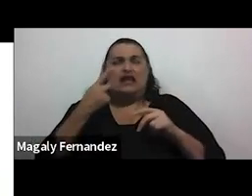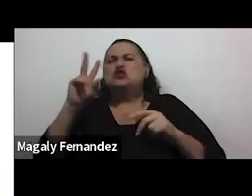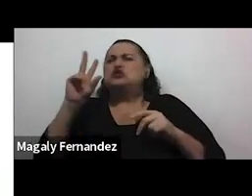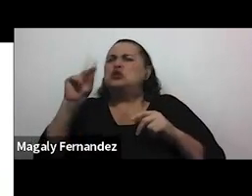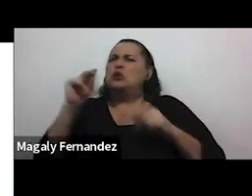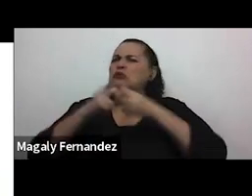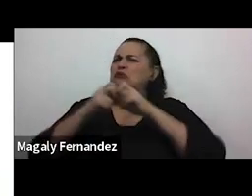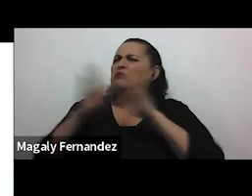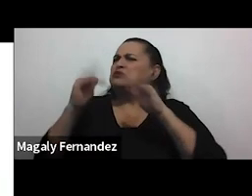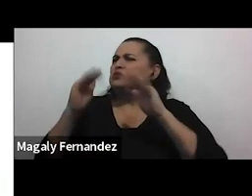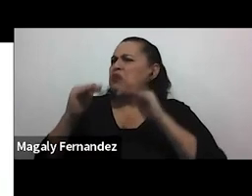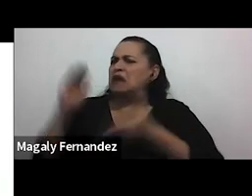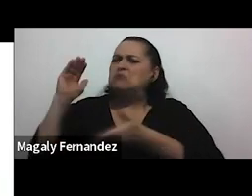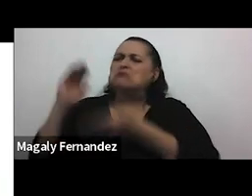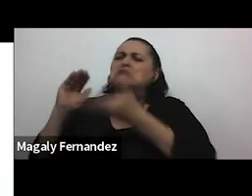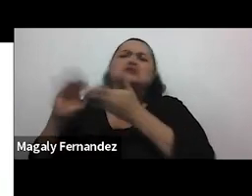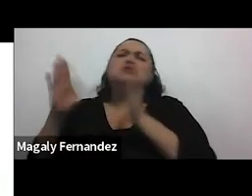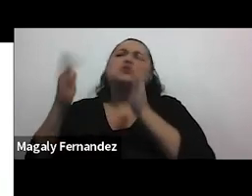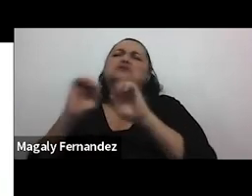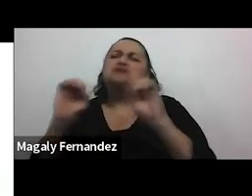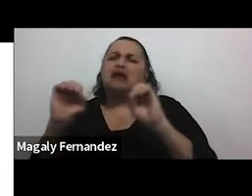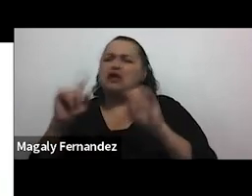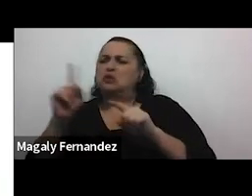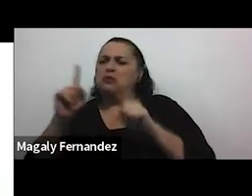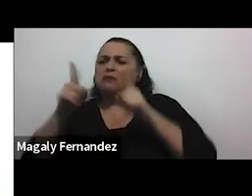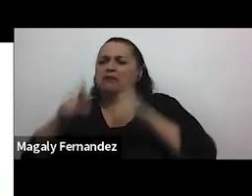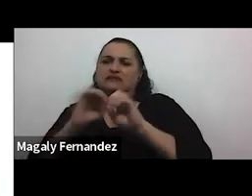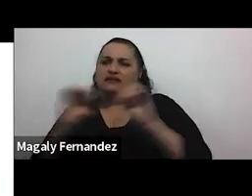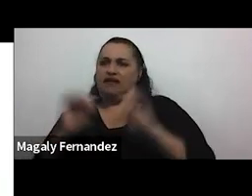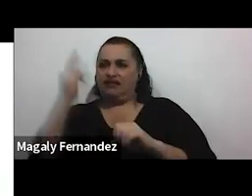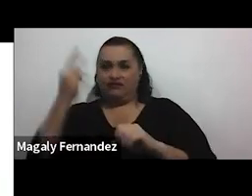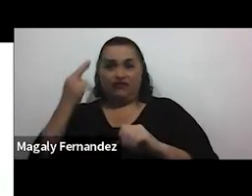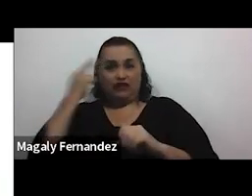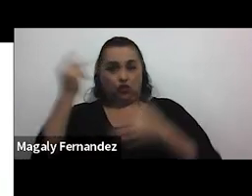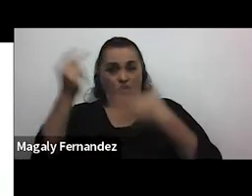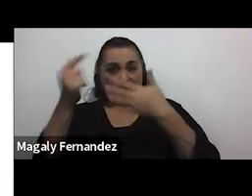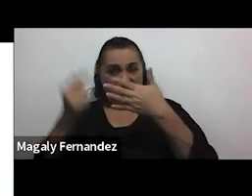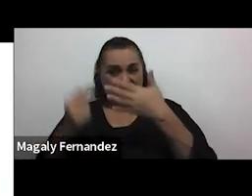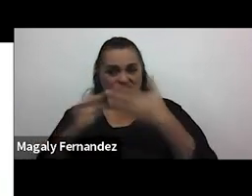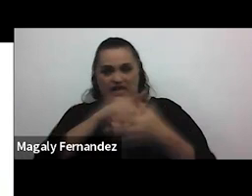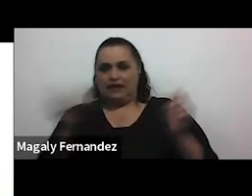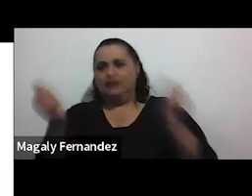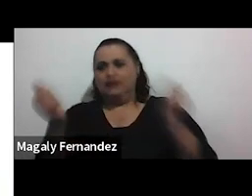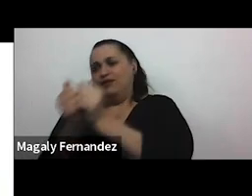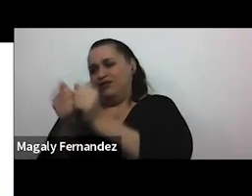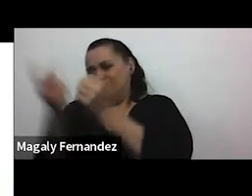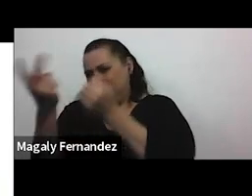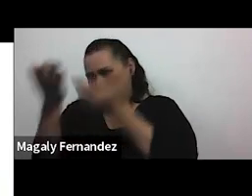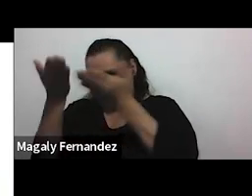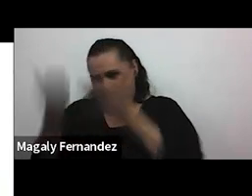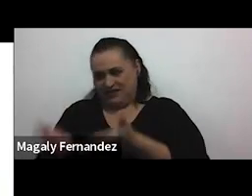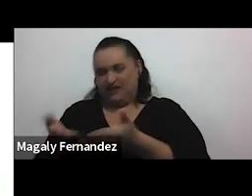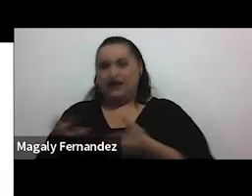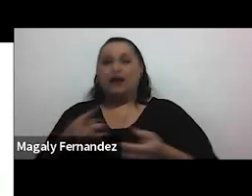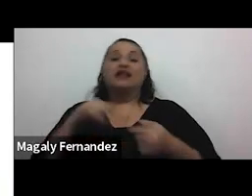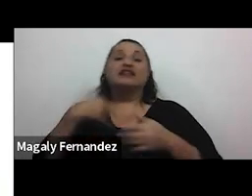violencia y a maximizar esas poquitas razones por las cuales se está con esa persona luego la vergüenza y la